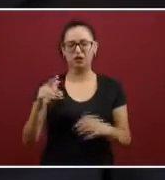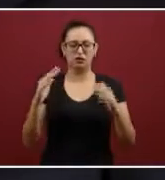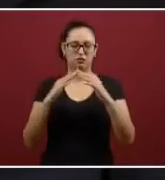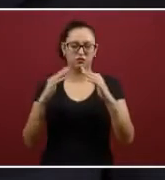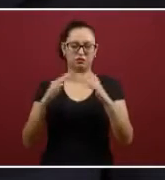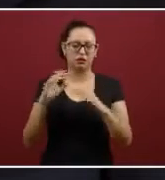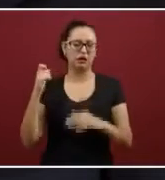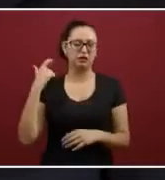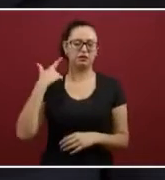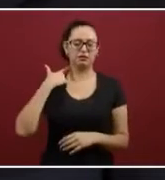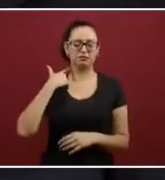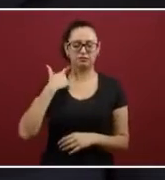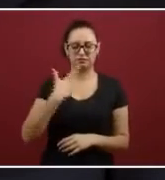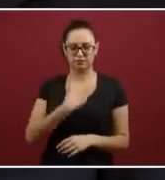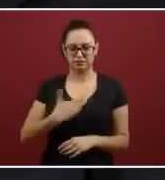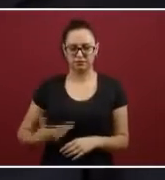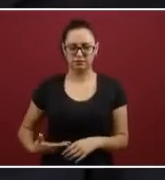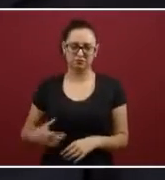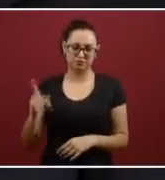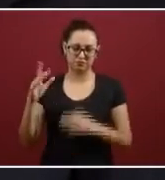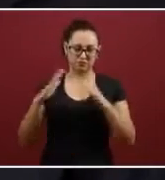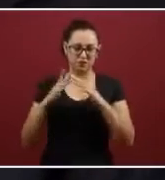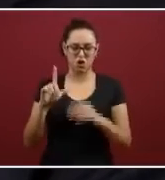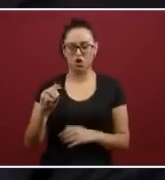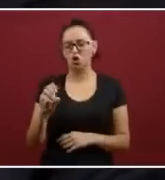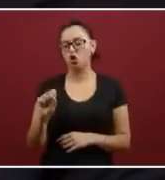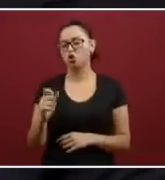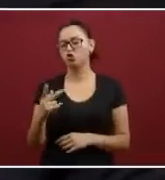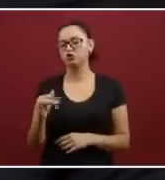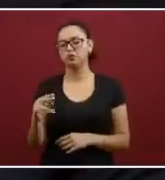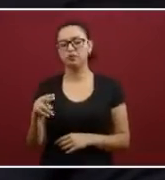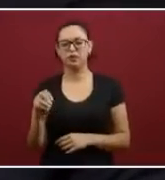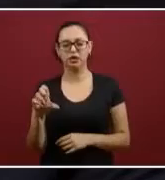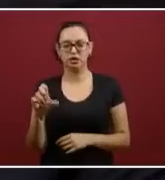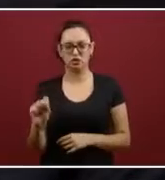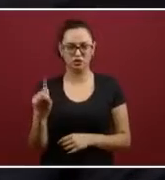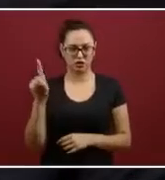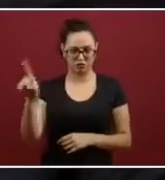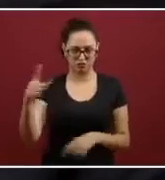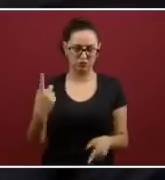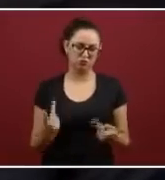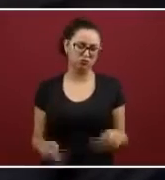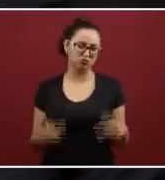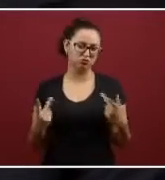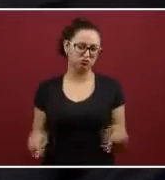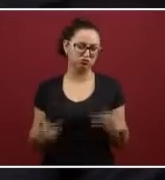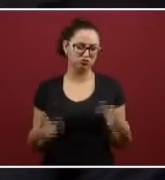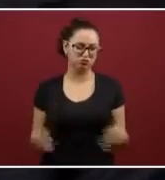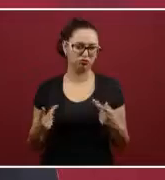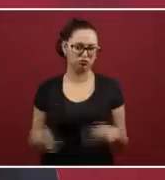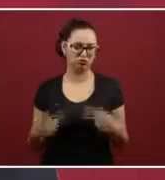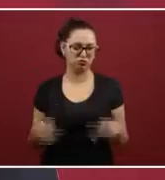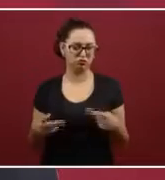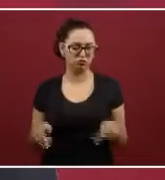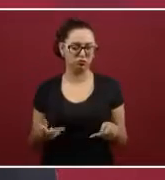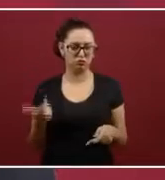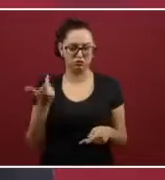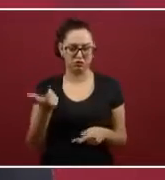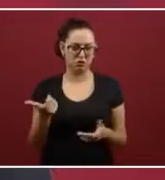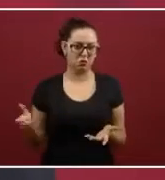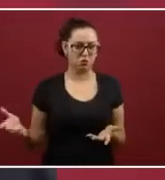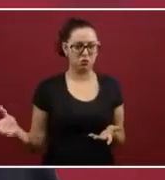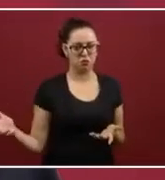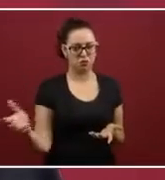y lo que se obtenga de esa subasta se va